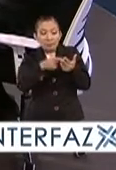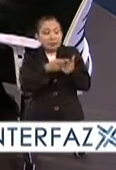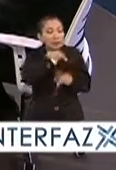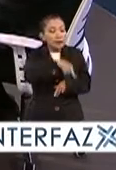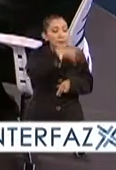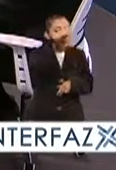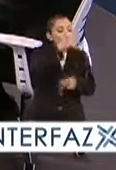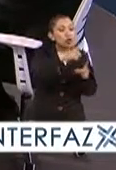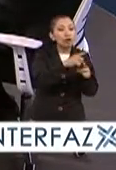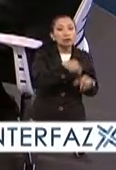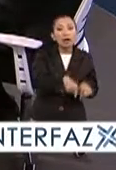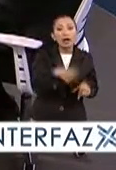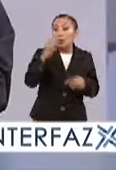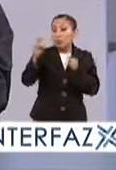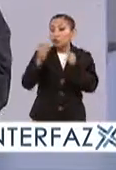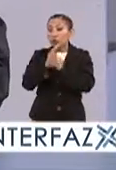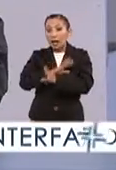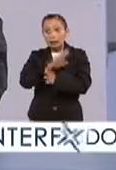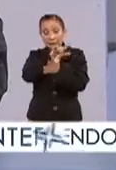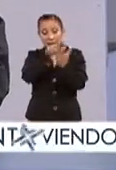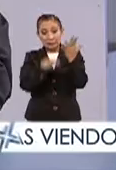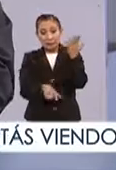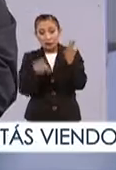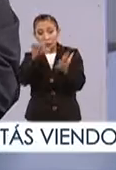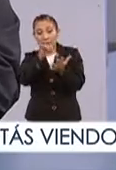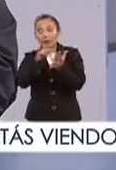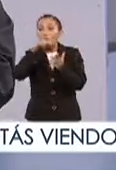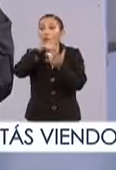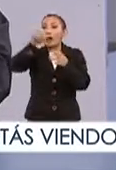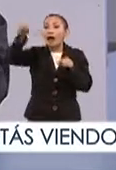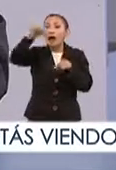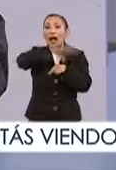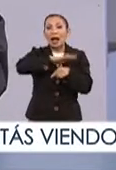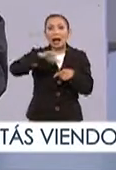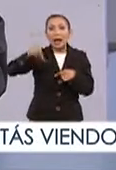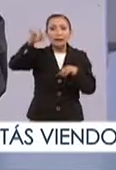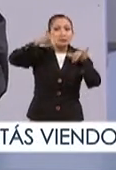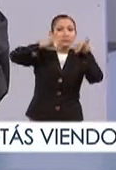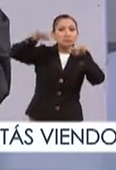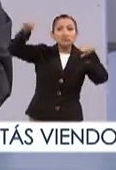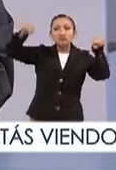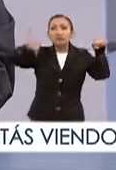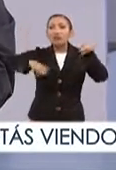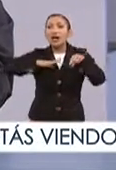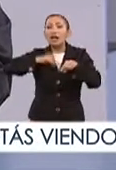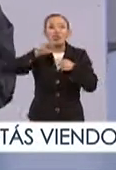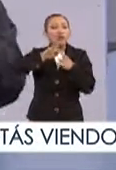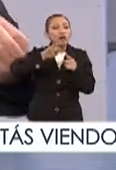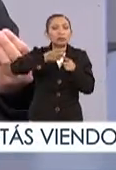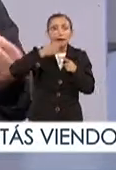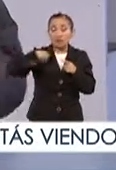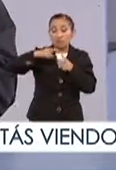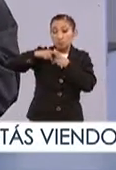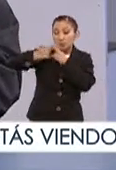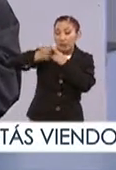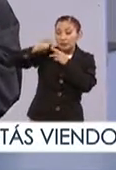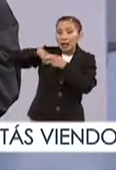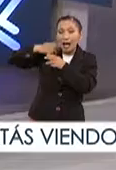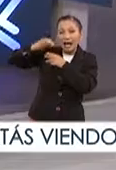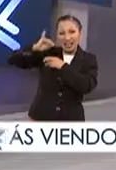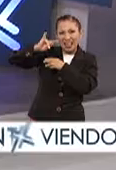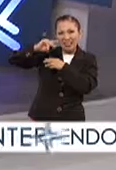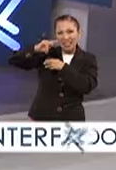en México. Es decir, en el mundo hay cinco o seis centros de origen, que son latitudes geográficas donde tuvieron principio